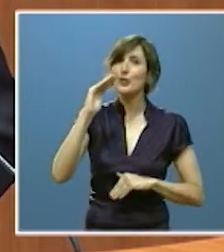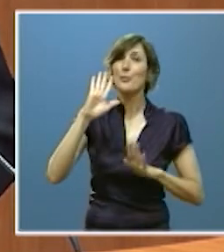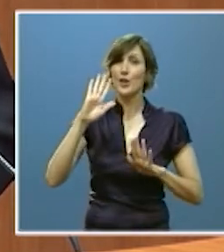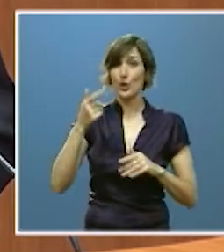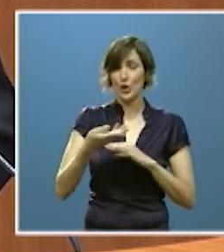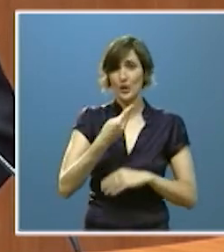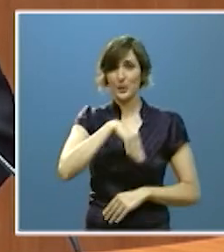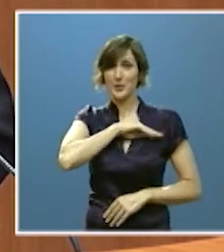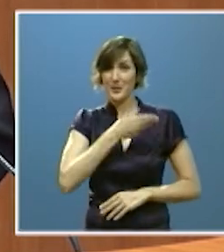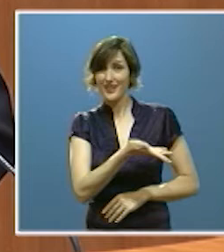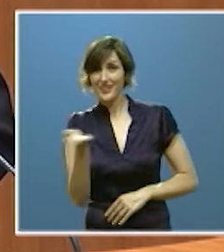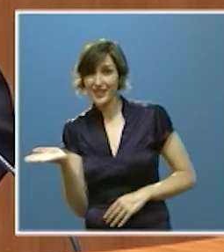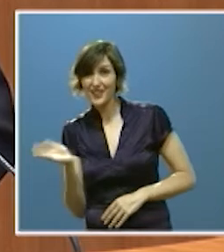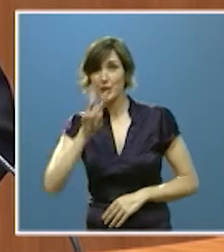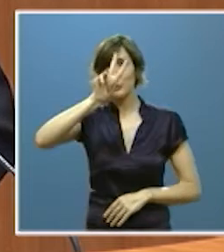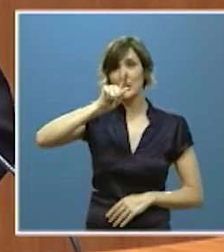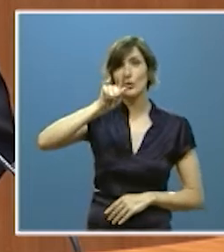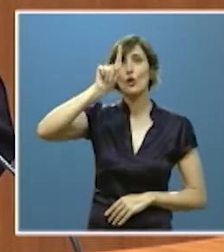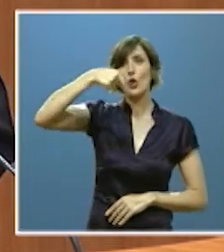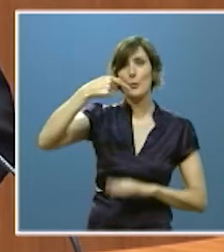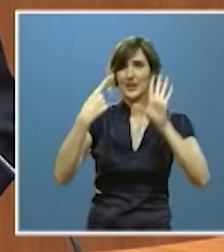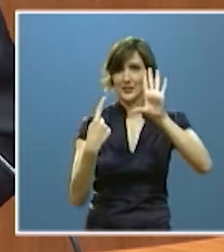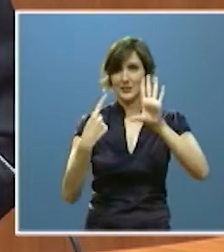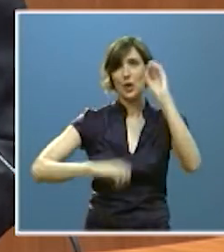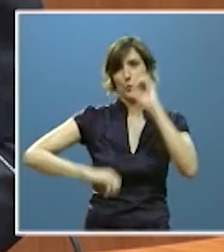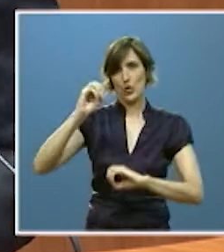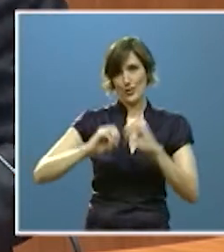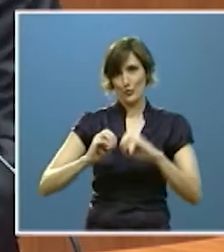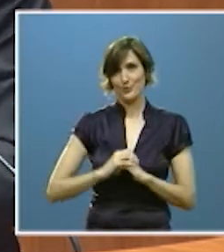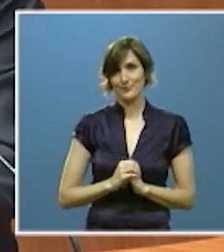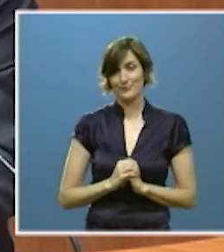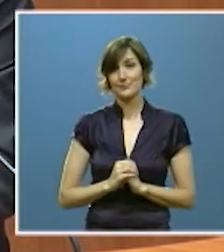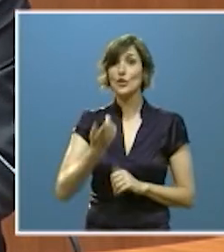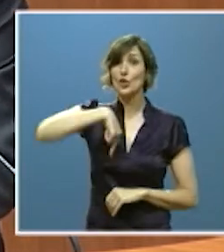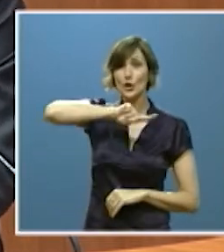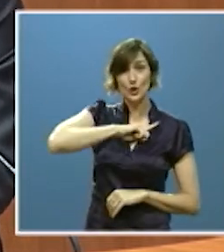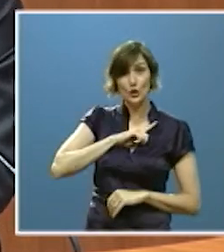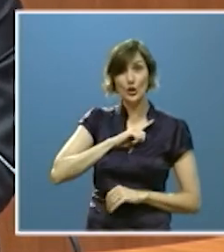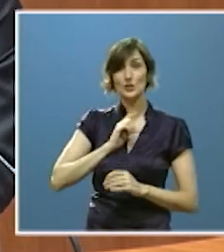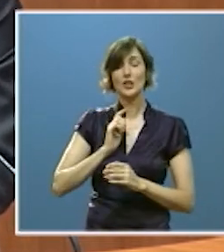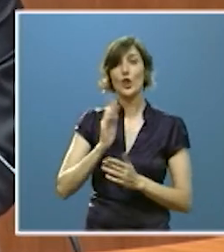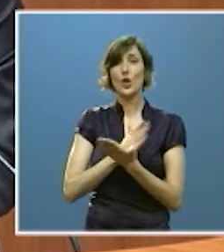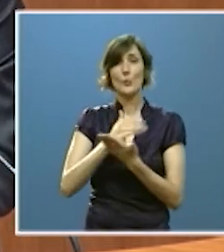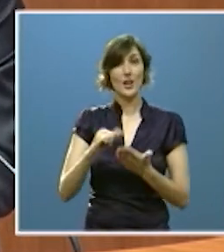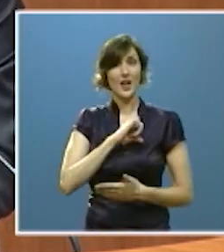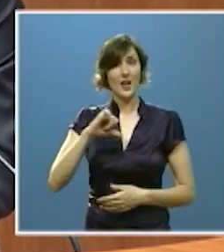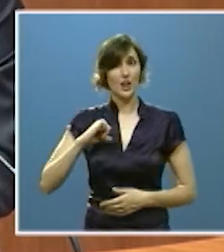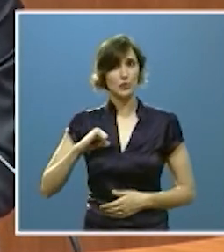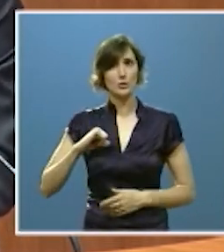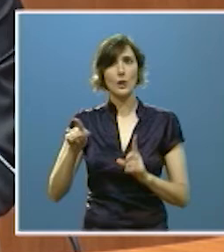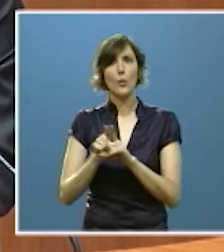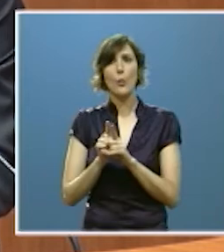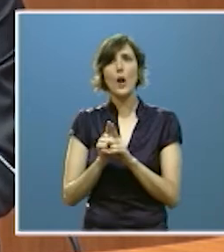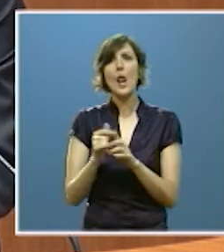que el 21,6% del conjunto de España somos una de las comunidades con menos carencia material